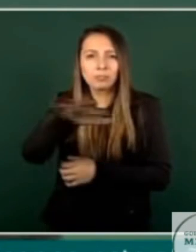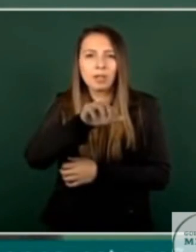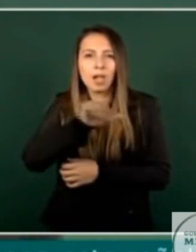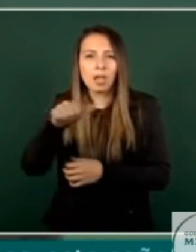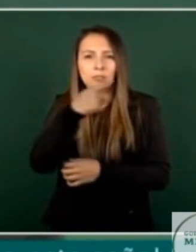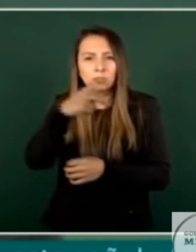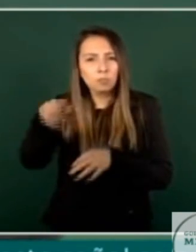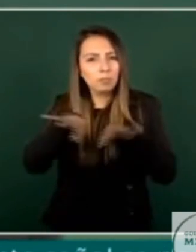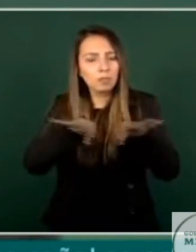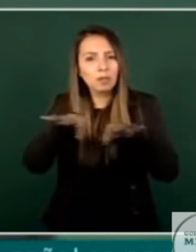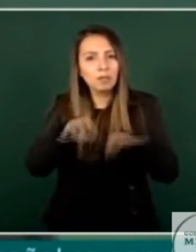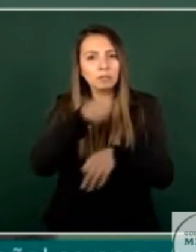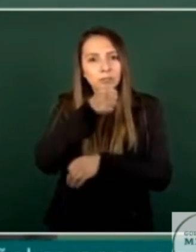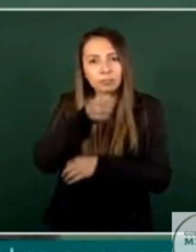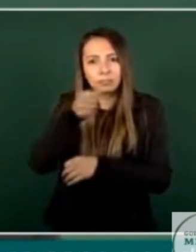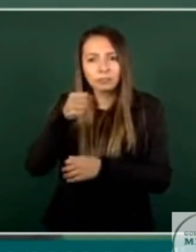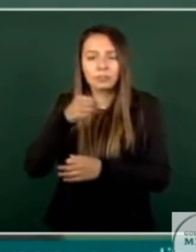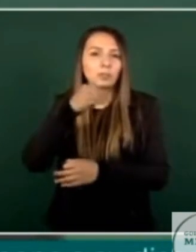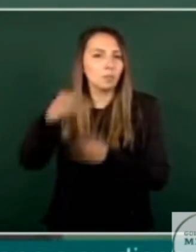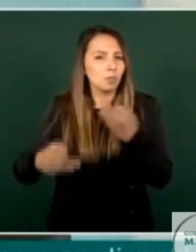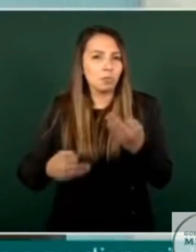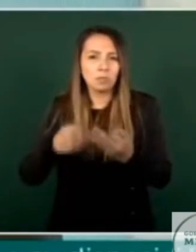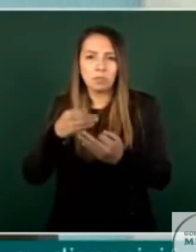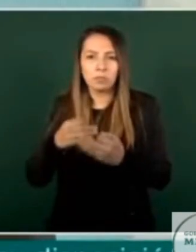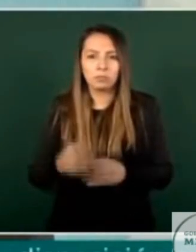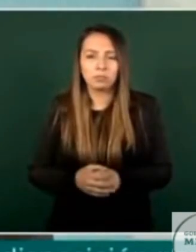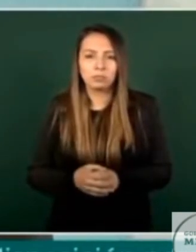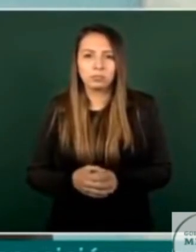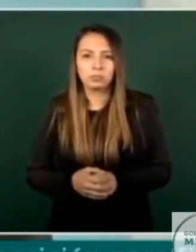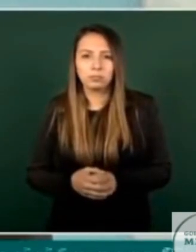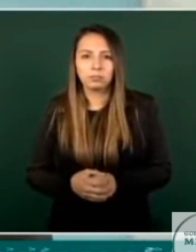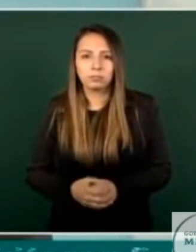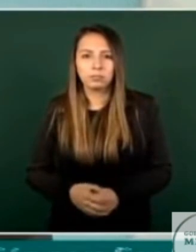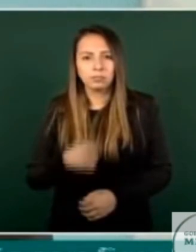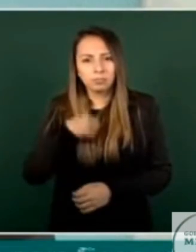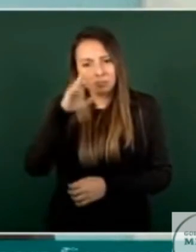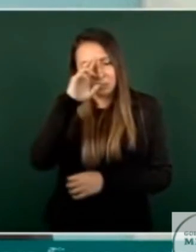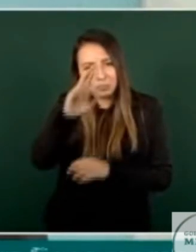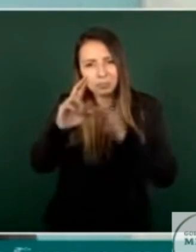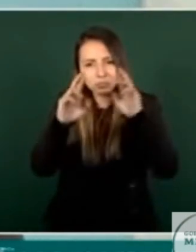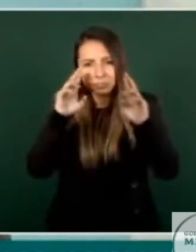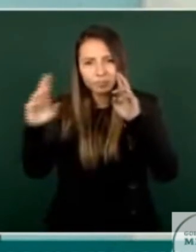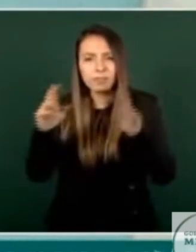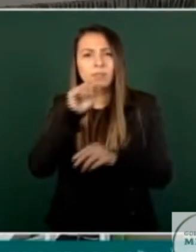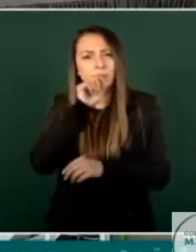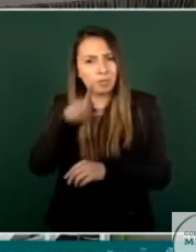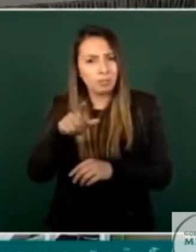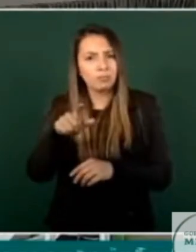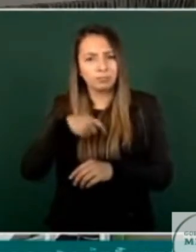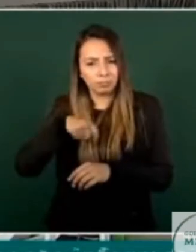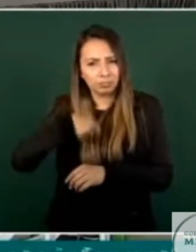todo nuestro respeto la protección a los periodistas